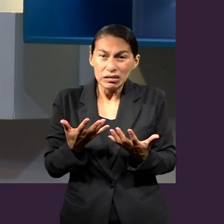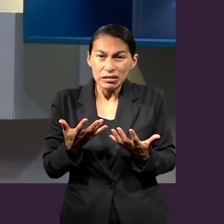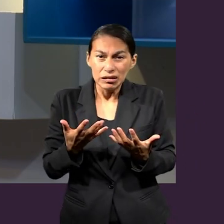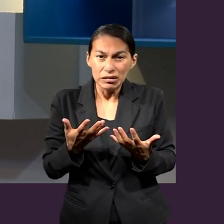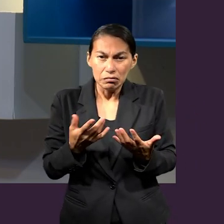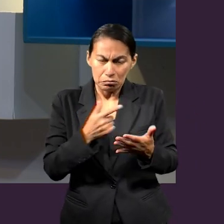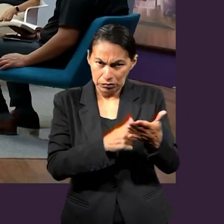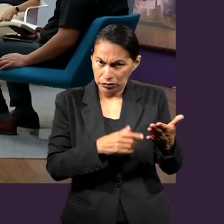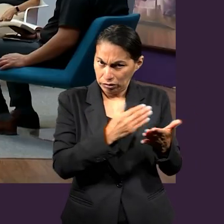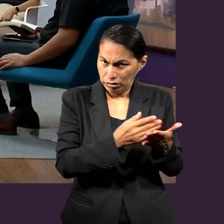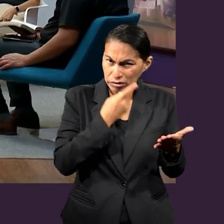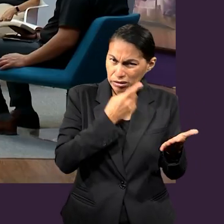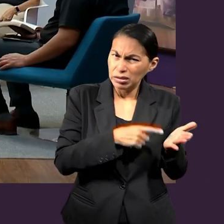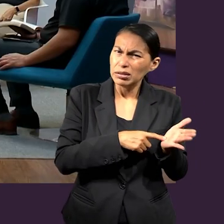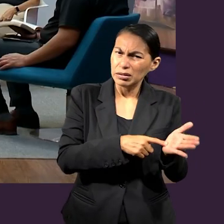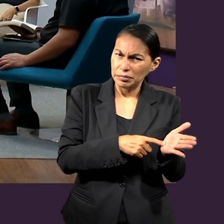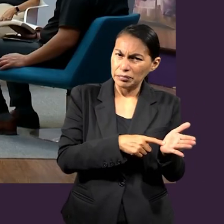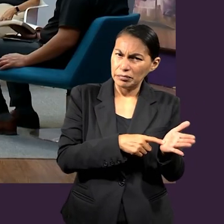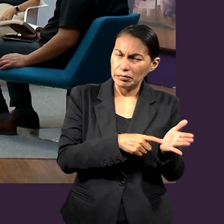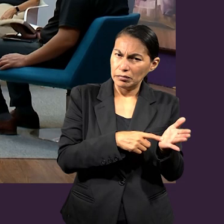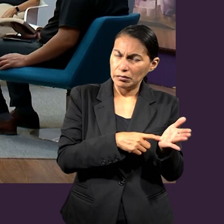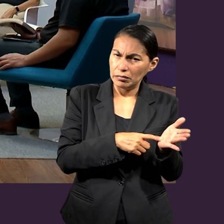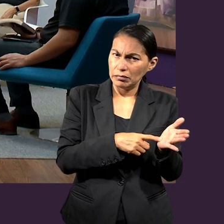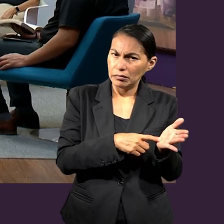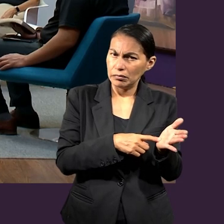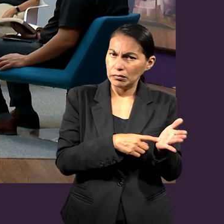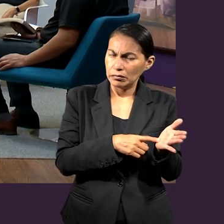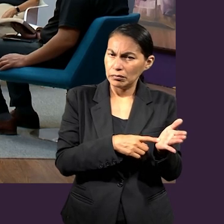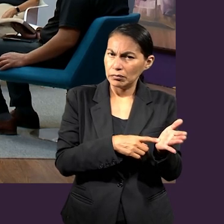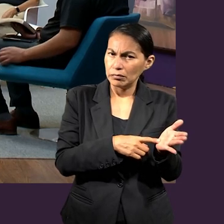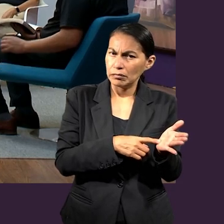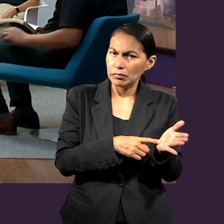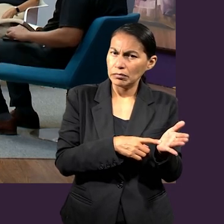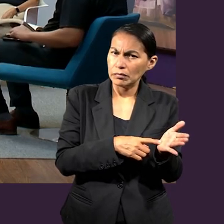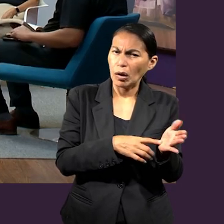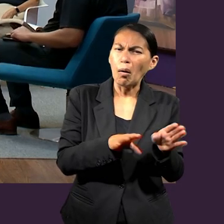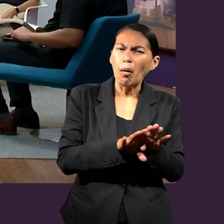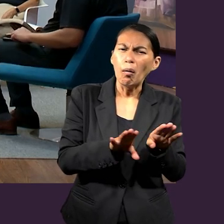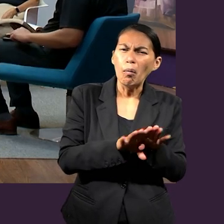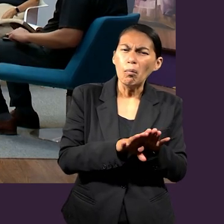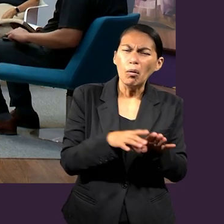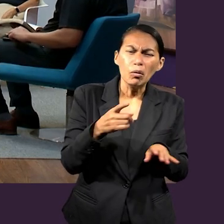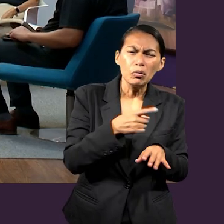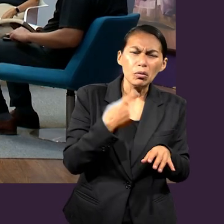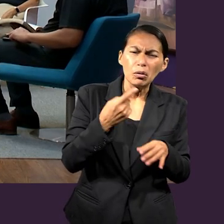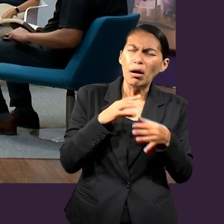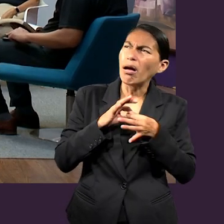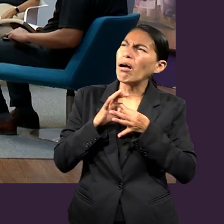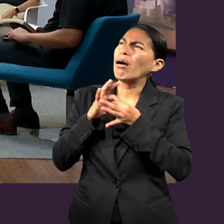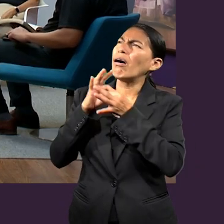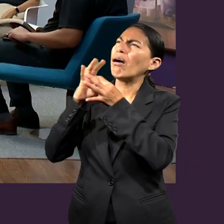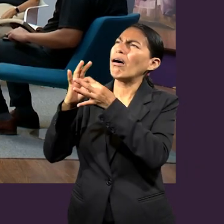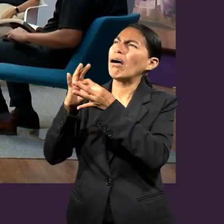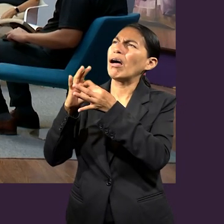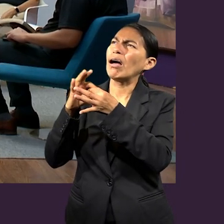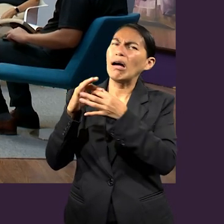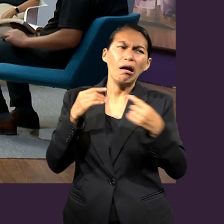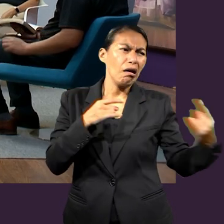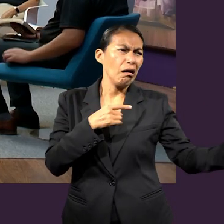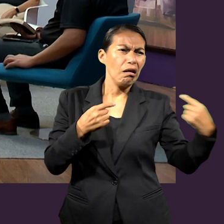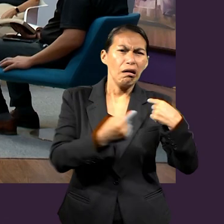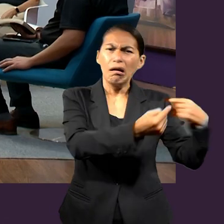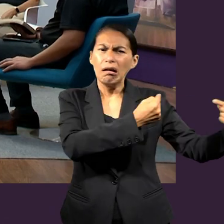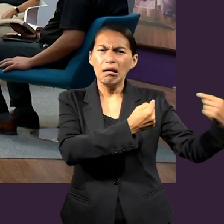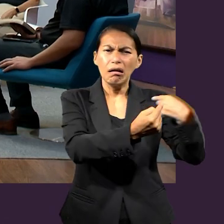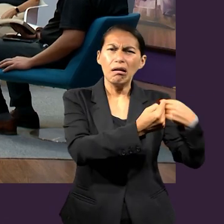todo lo que se opone a Dios? ¿Cómo entendemos? La lesión lo habla de una manera importante. ¿Cómo nos ayudan